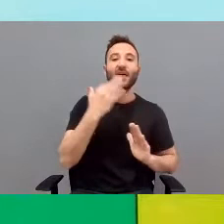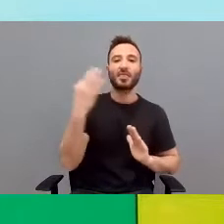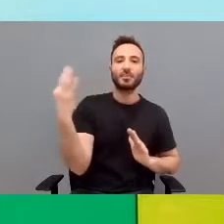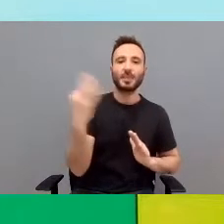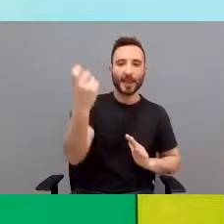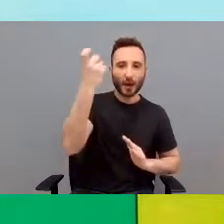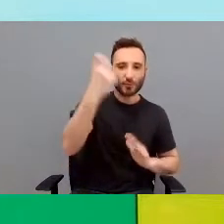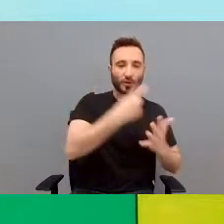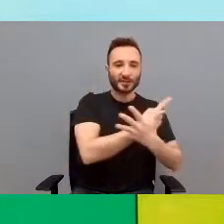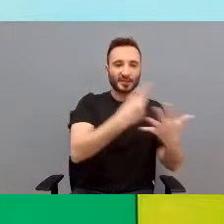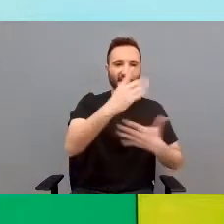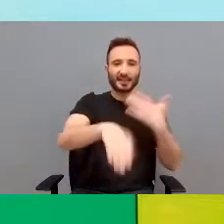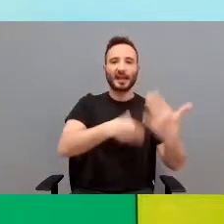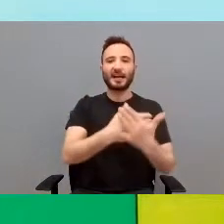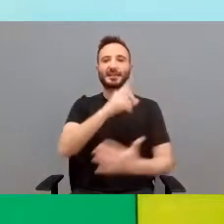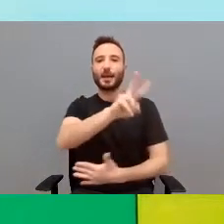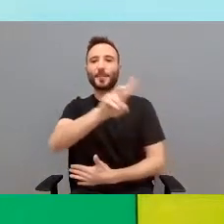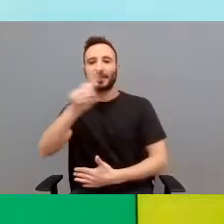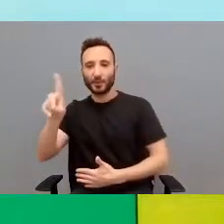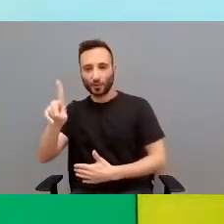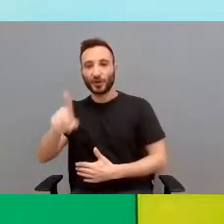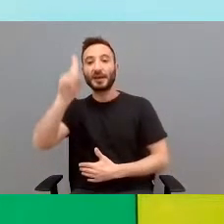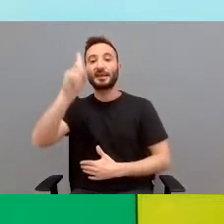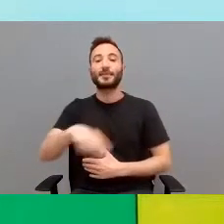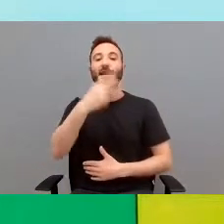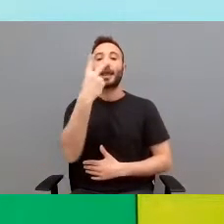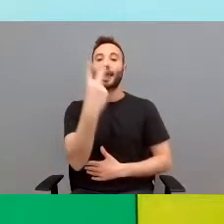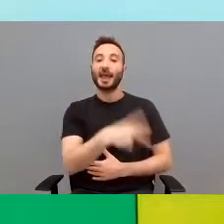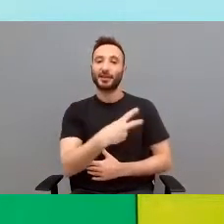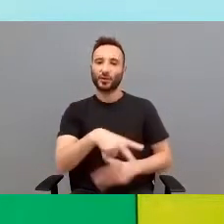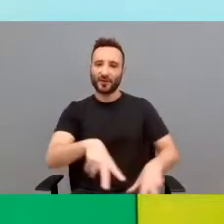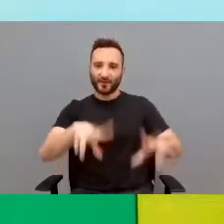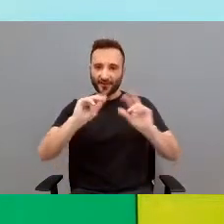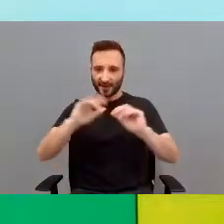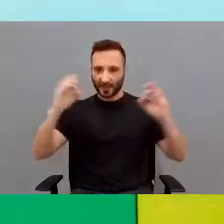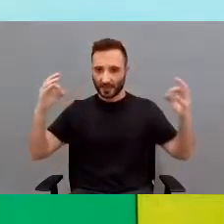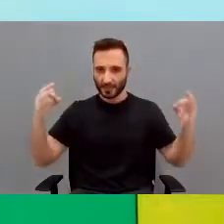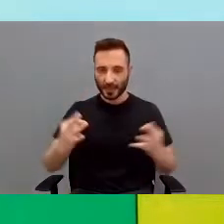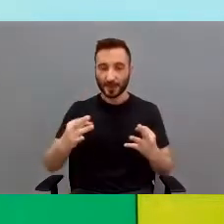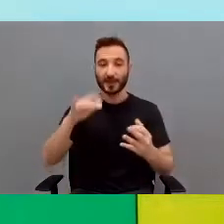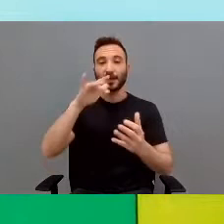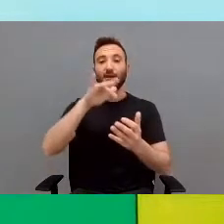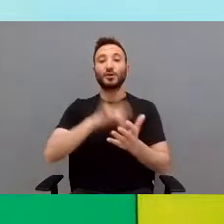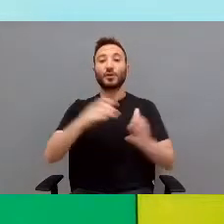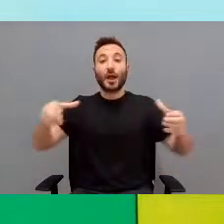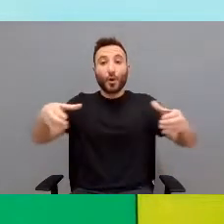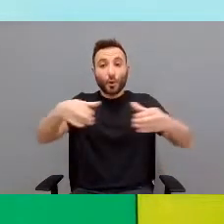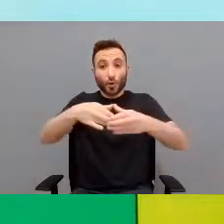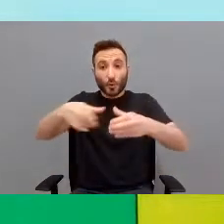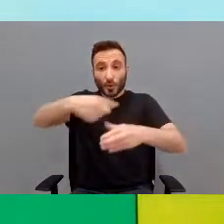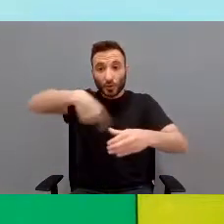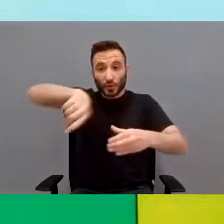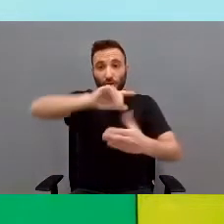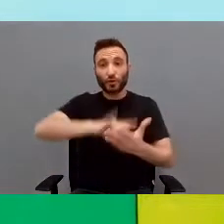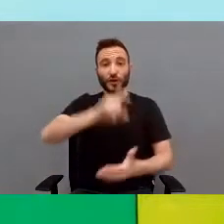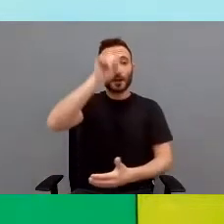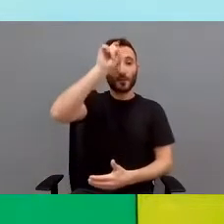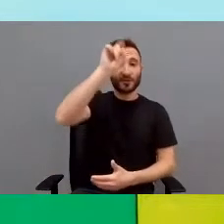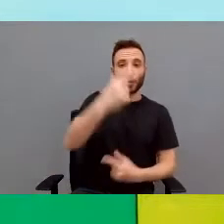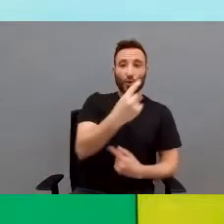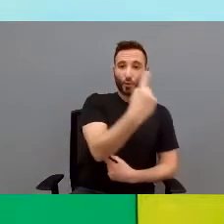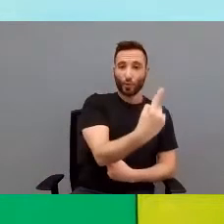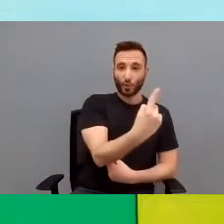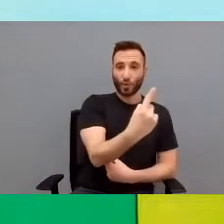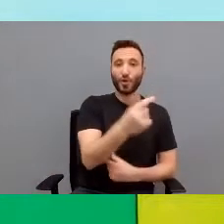21 años y no haber titulado la ESO. Los recursos personales necesarios y establecidos por grupo son un profesor o